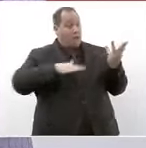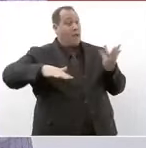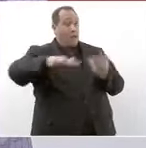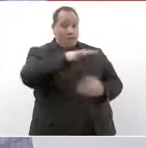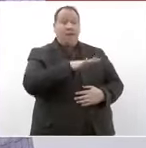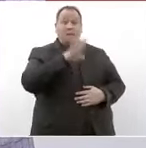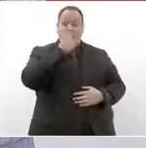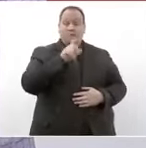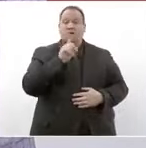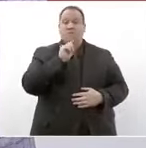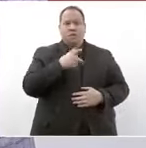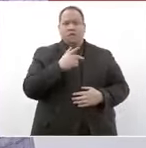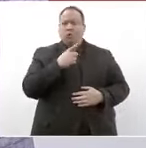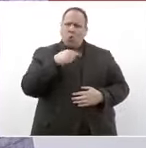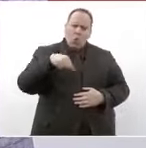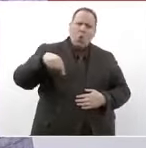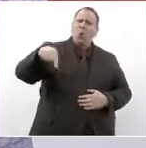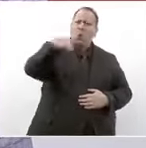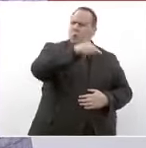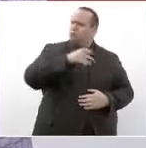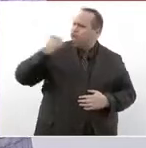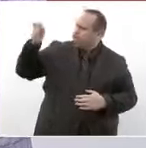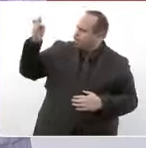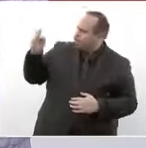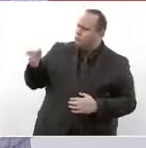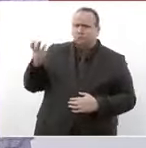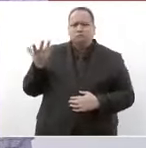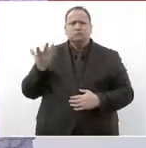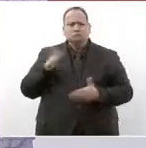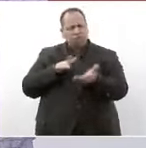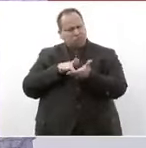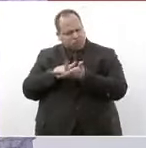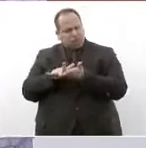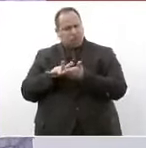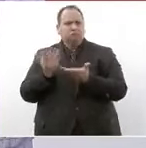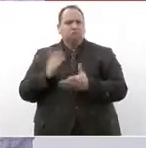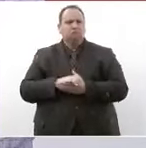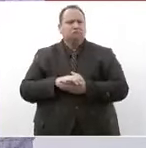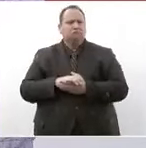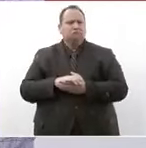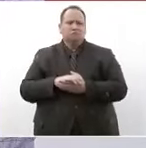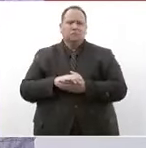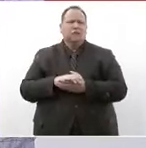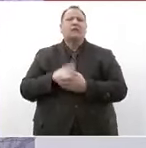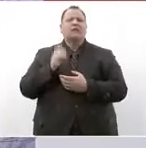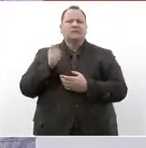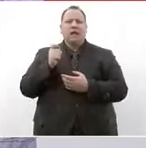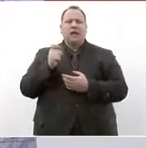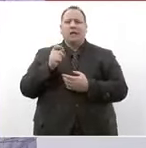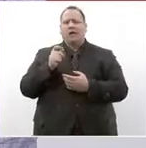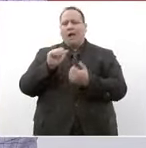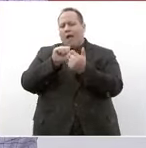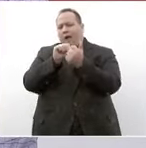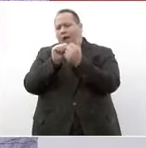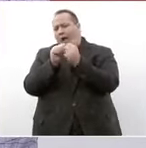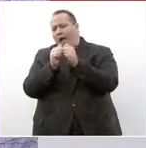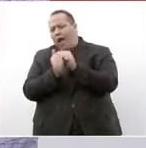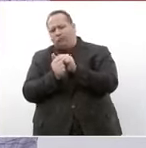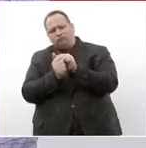california aceptara apoyara respaldara la transformación